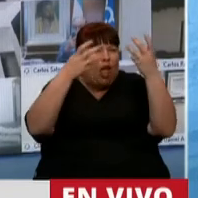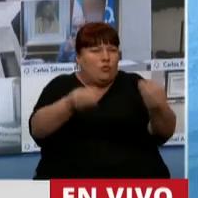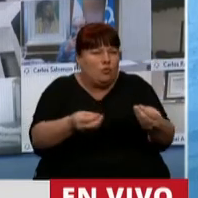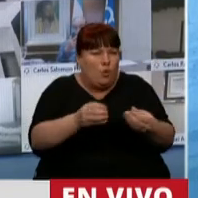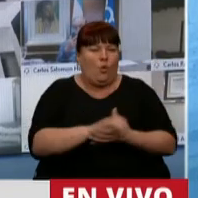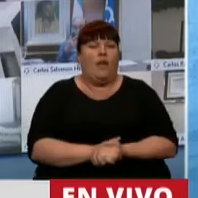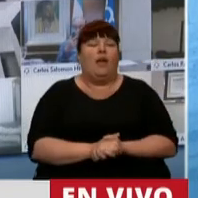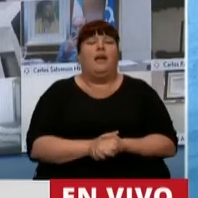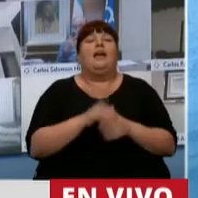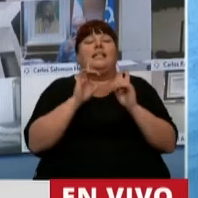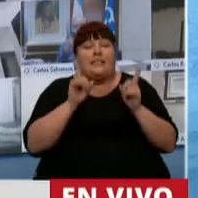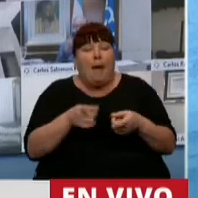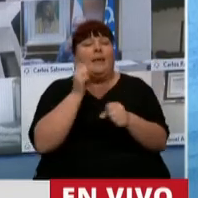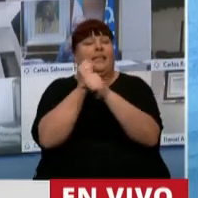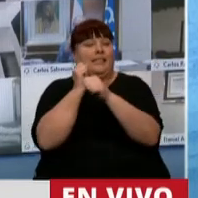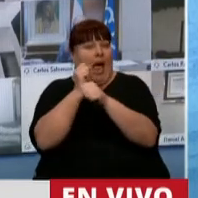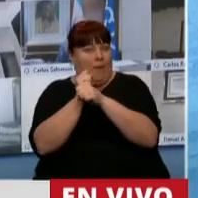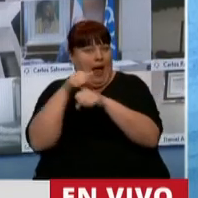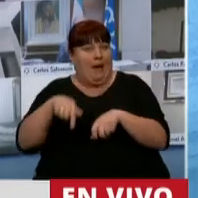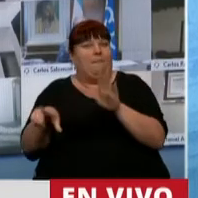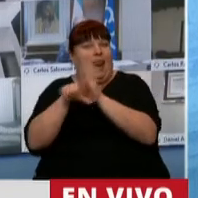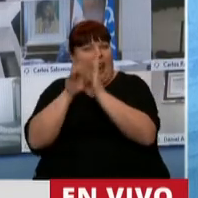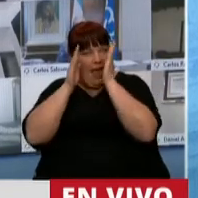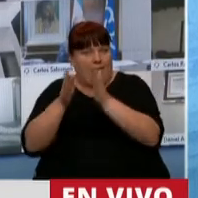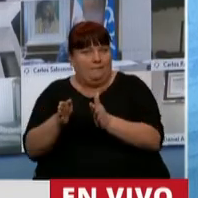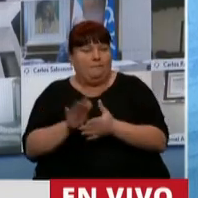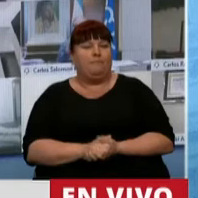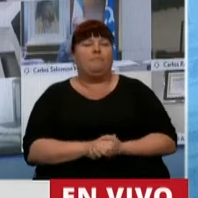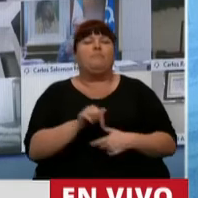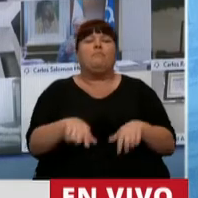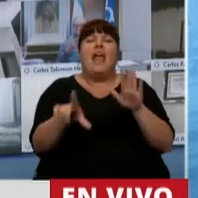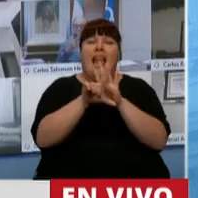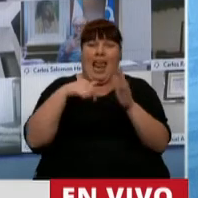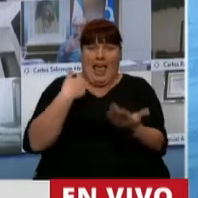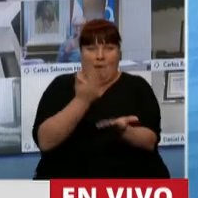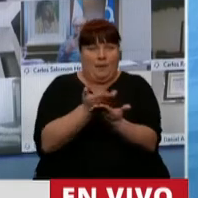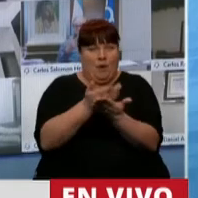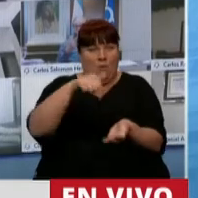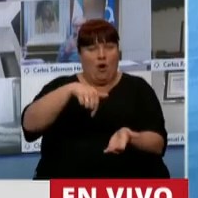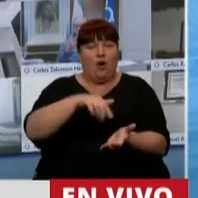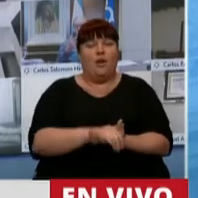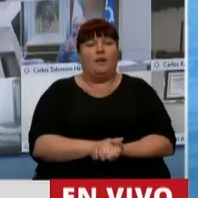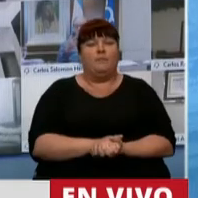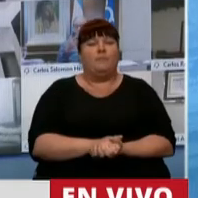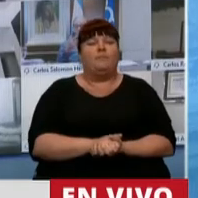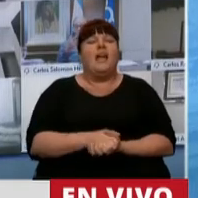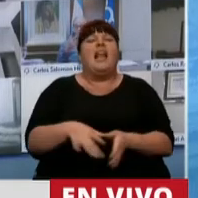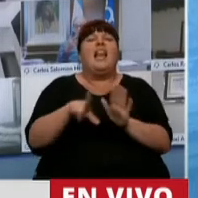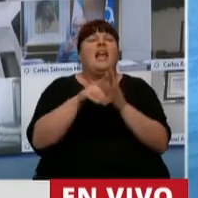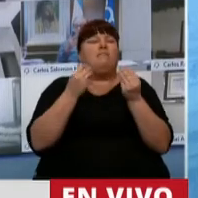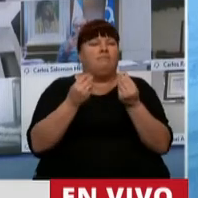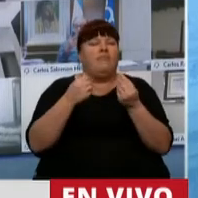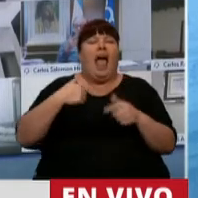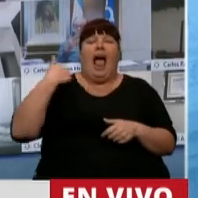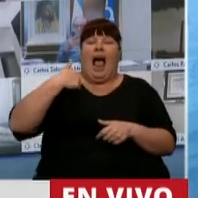Y mientras tanto, estuvimos trabajando en esta ley. Esta ley que hoy presentamos la hacemos en el marco